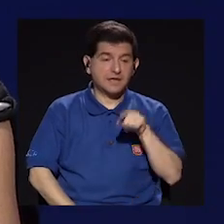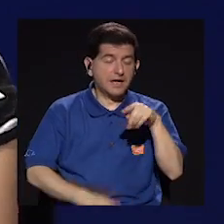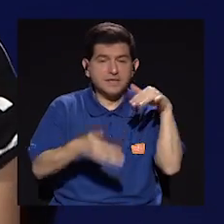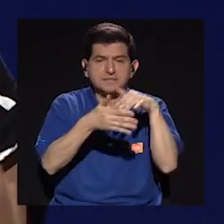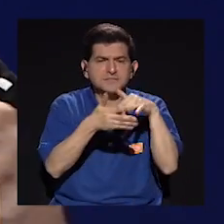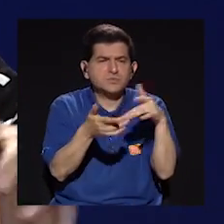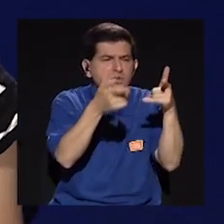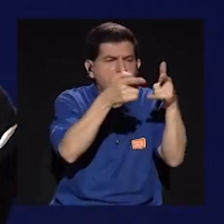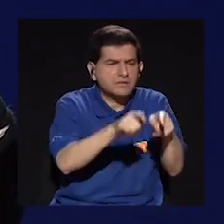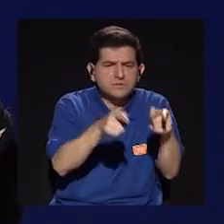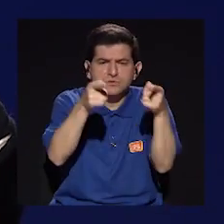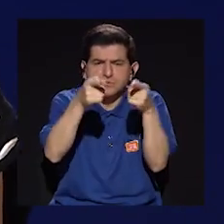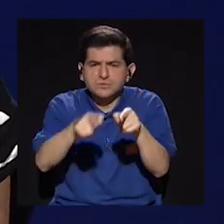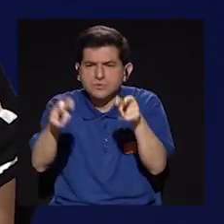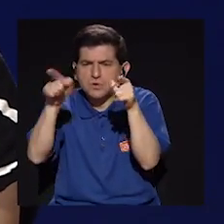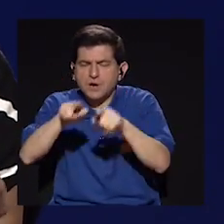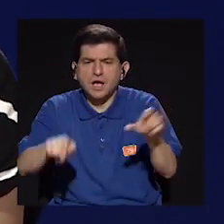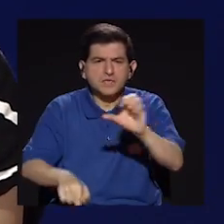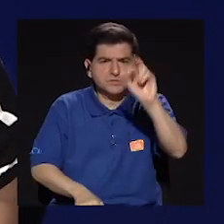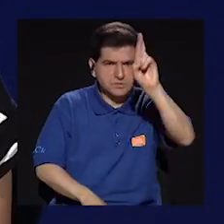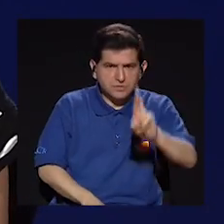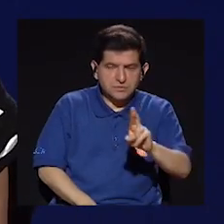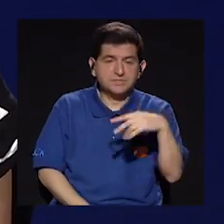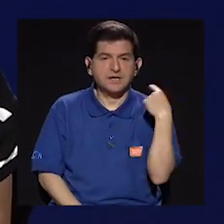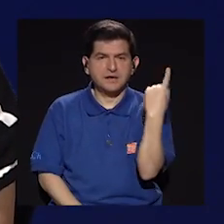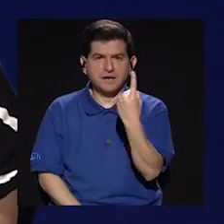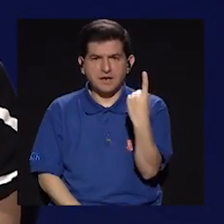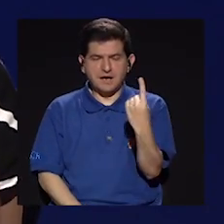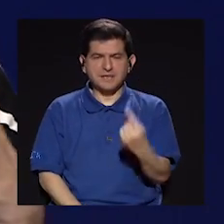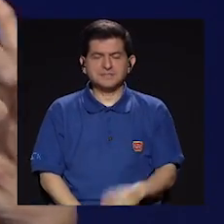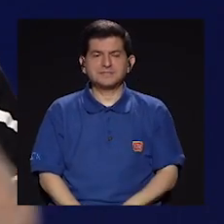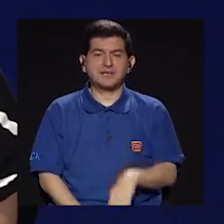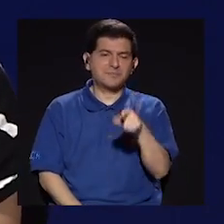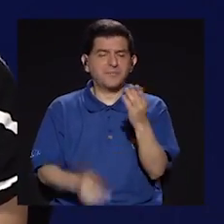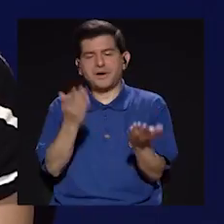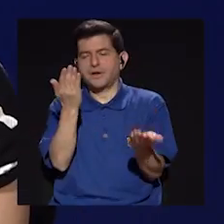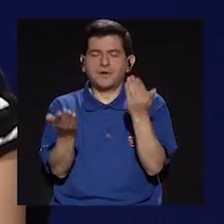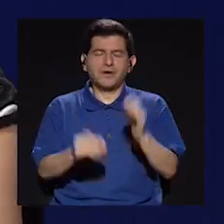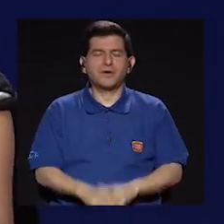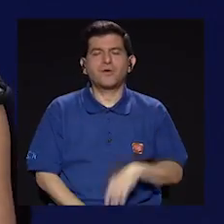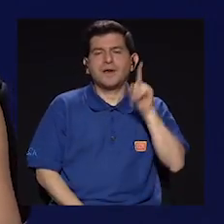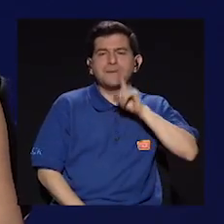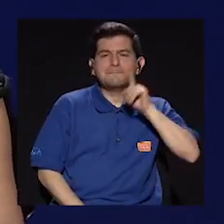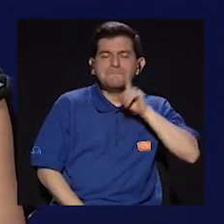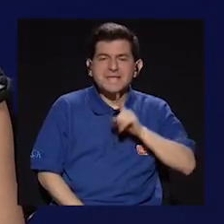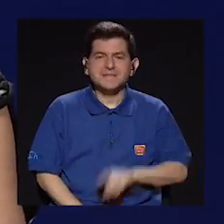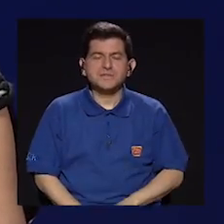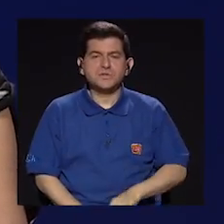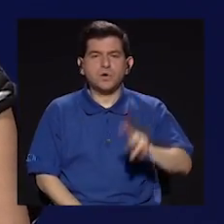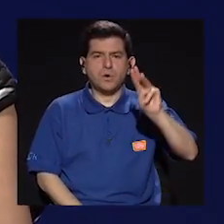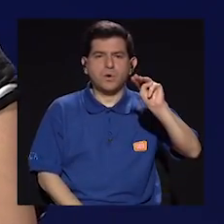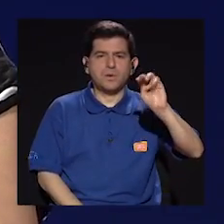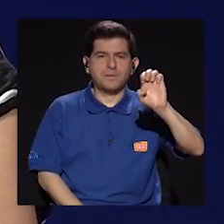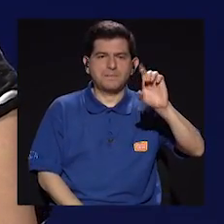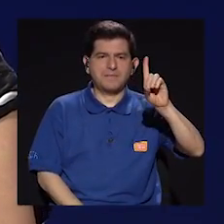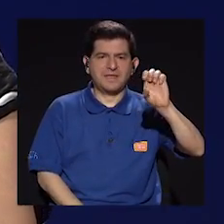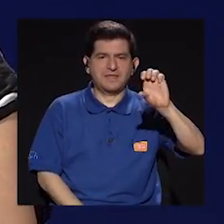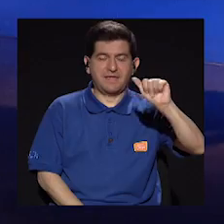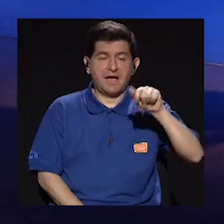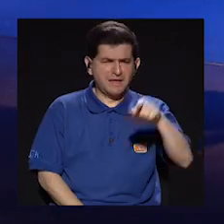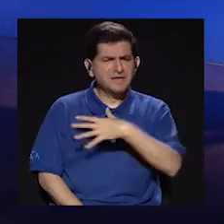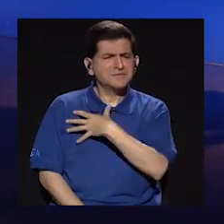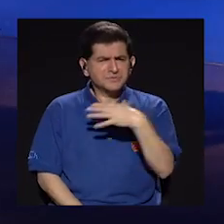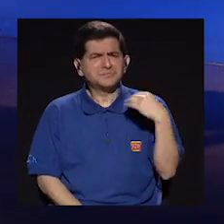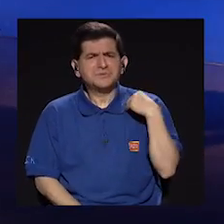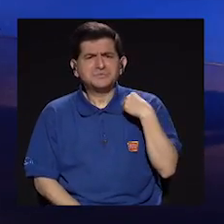como estudiando casos en Costa Rica, y siempre hacían como una analogía con el mito de Medea. Y eso me